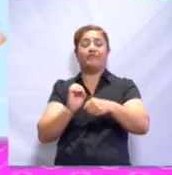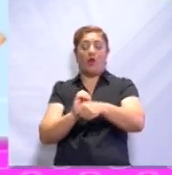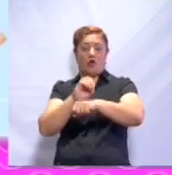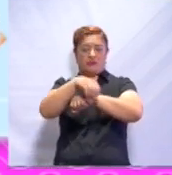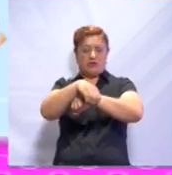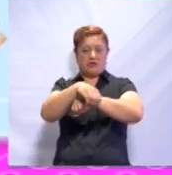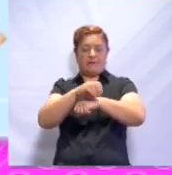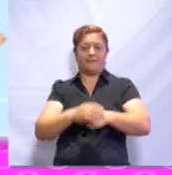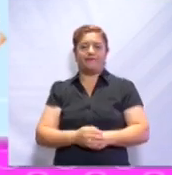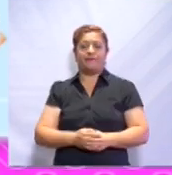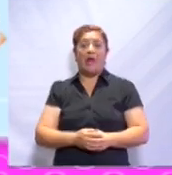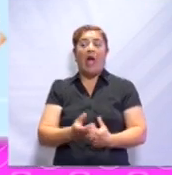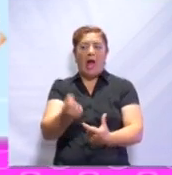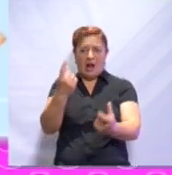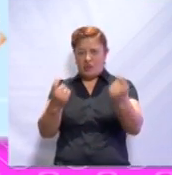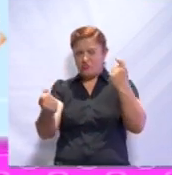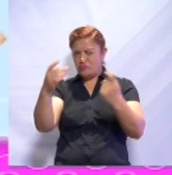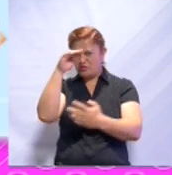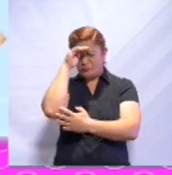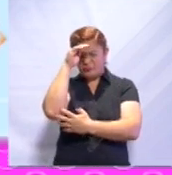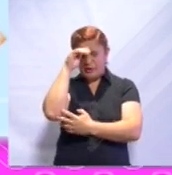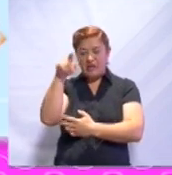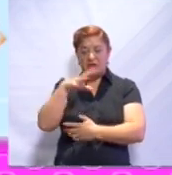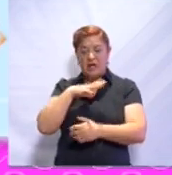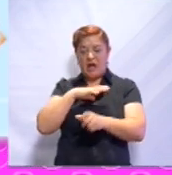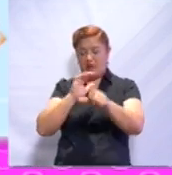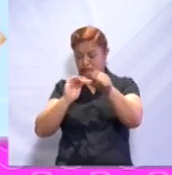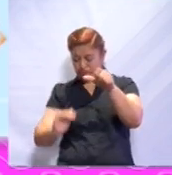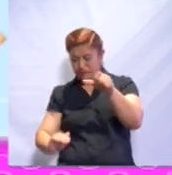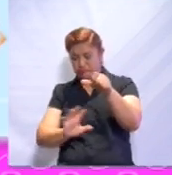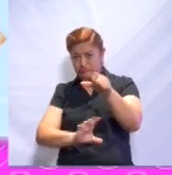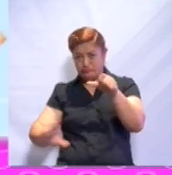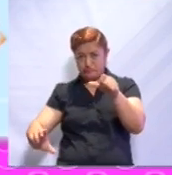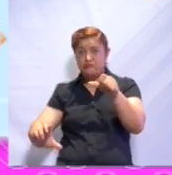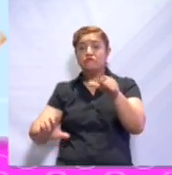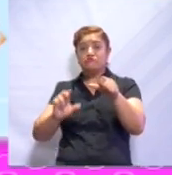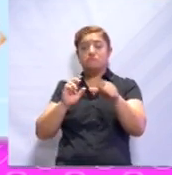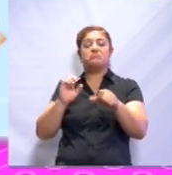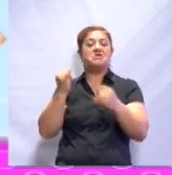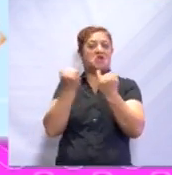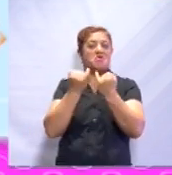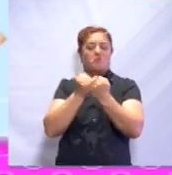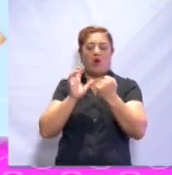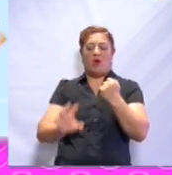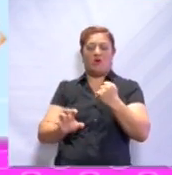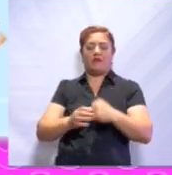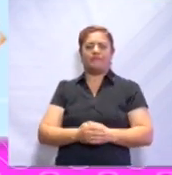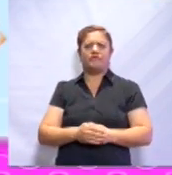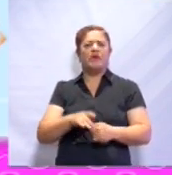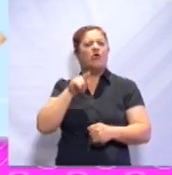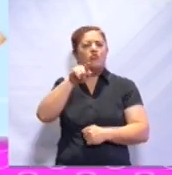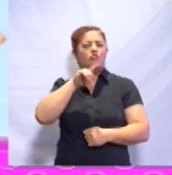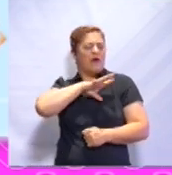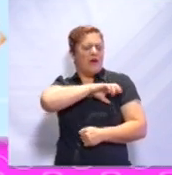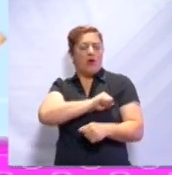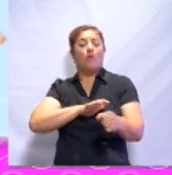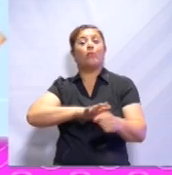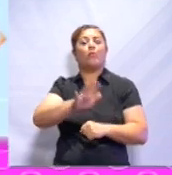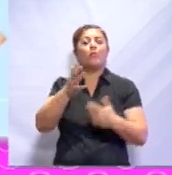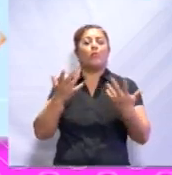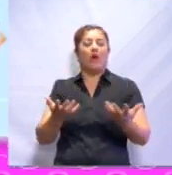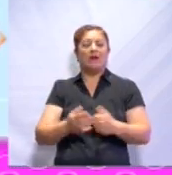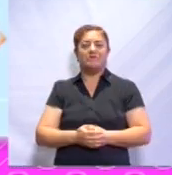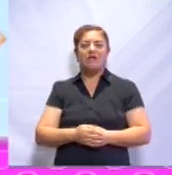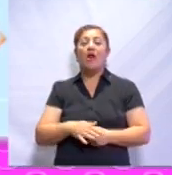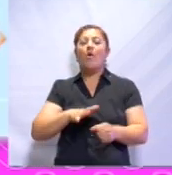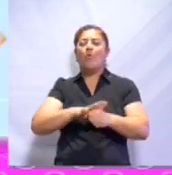Aunque hay teorías que consideran a la Antártida como continente. ¿Cuál es tu continente favorito y en cuál te